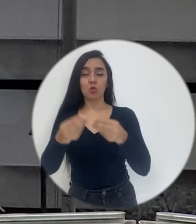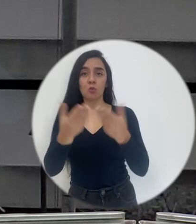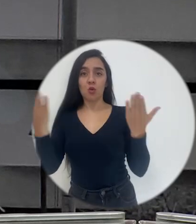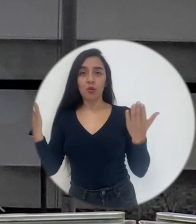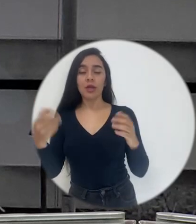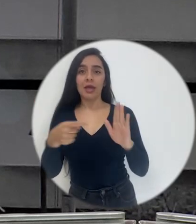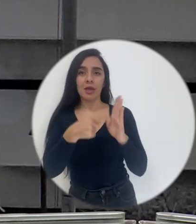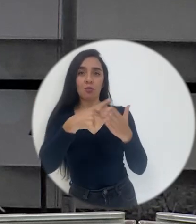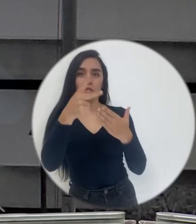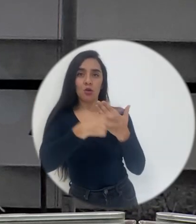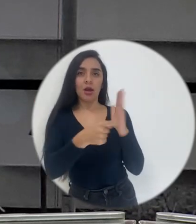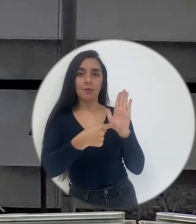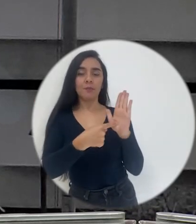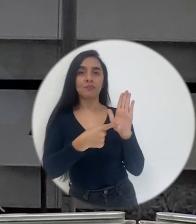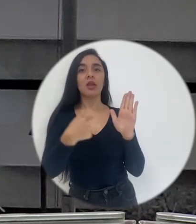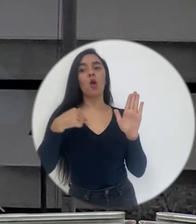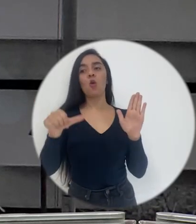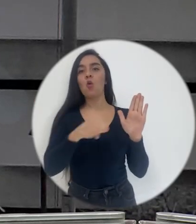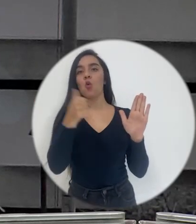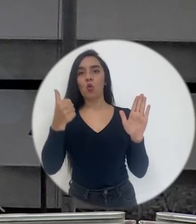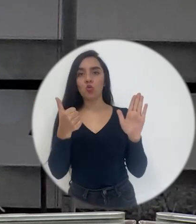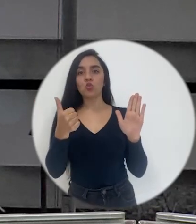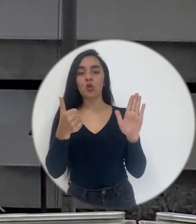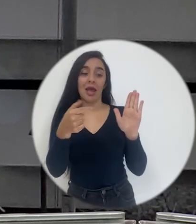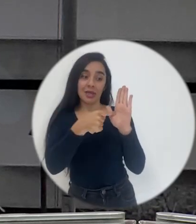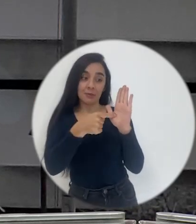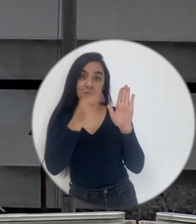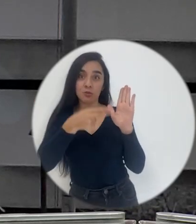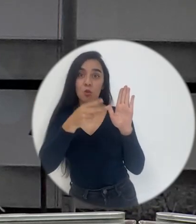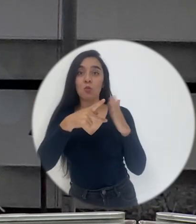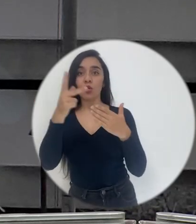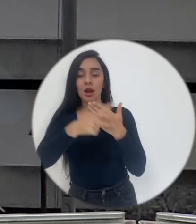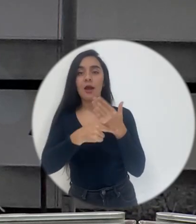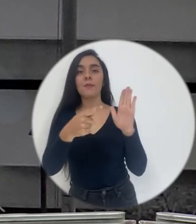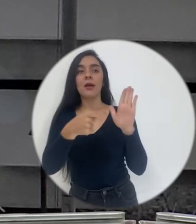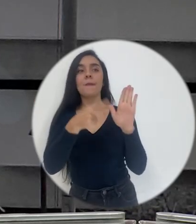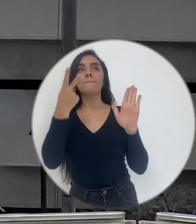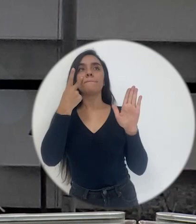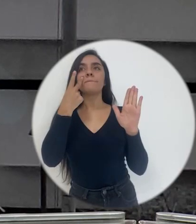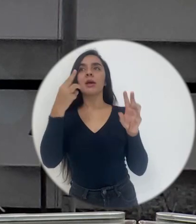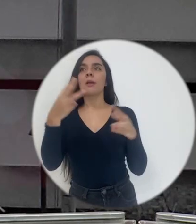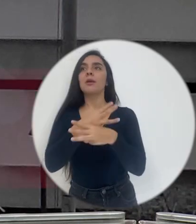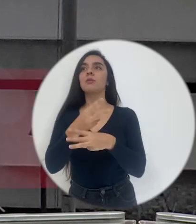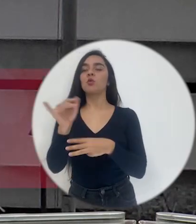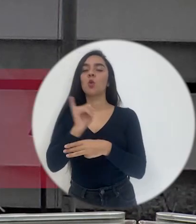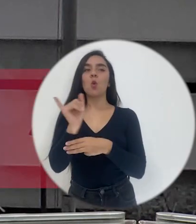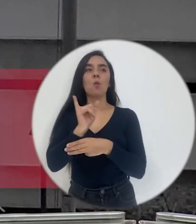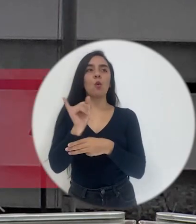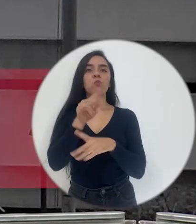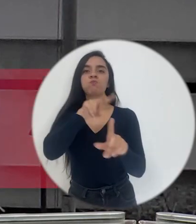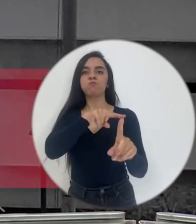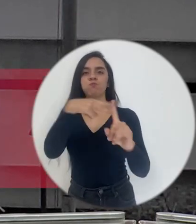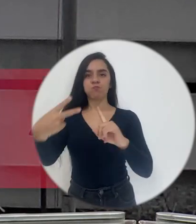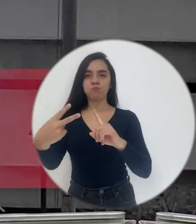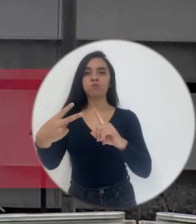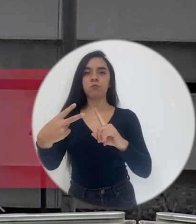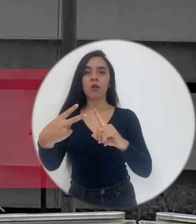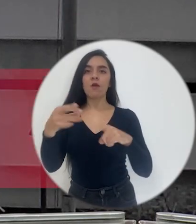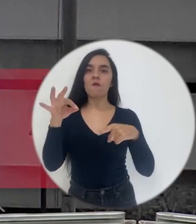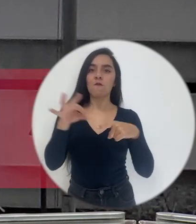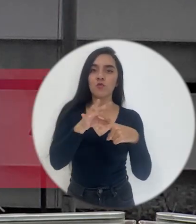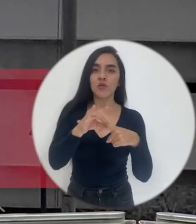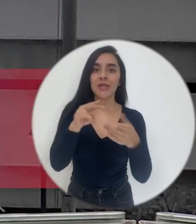Ministerio de Educación Pública, un programa que ve las matemáticas desde una visión funcional, o sea, que las